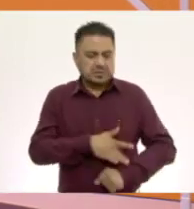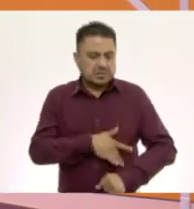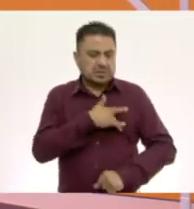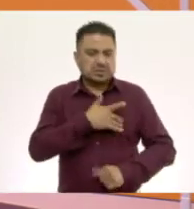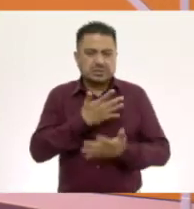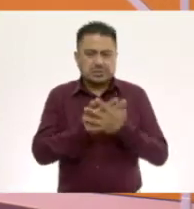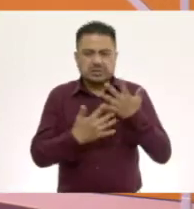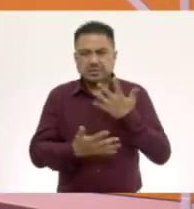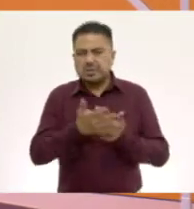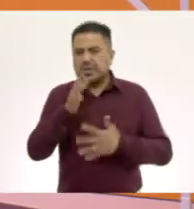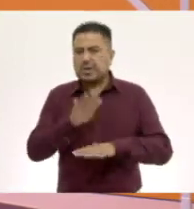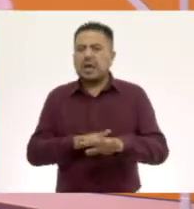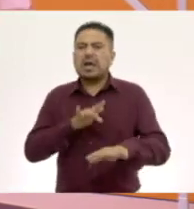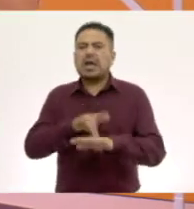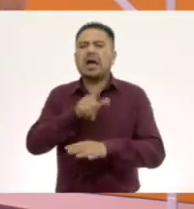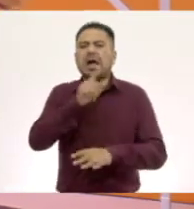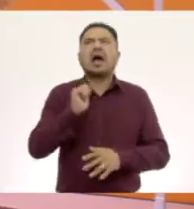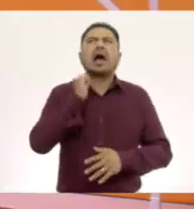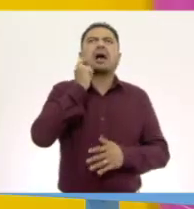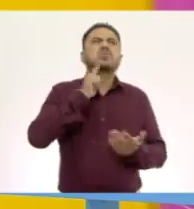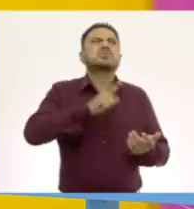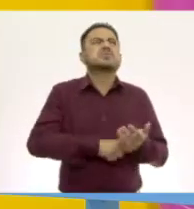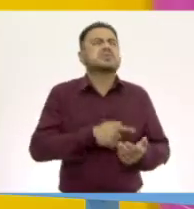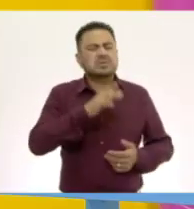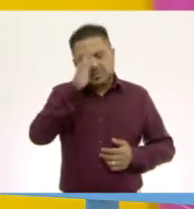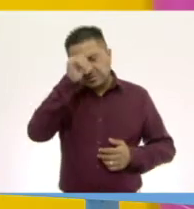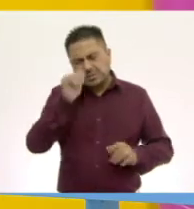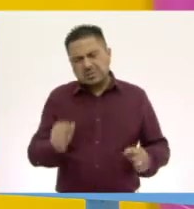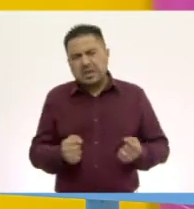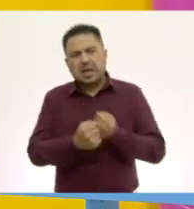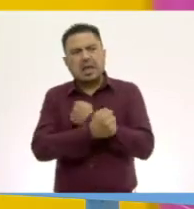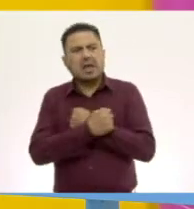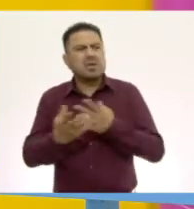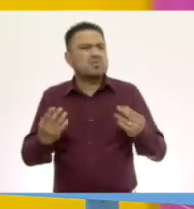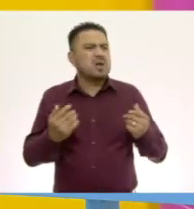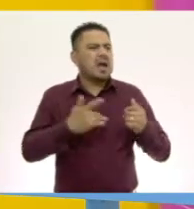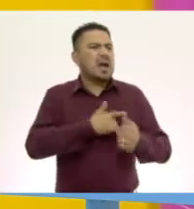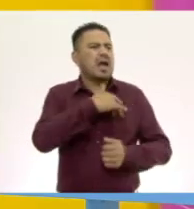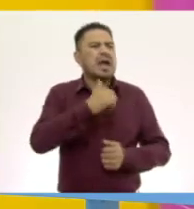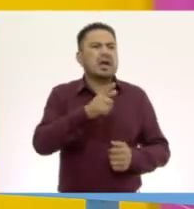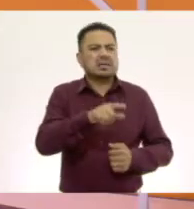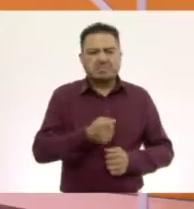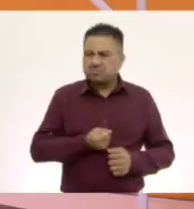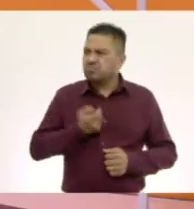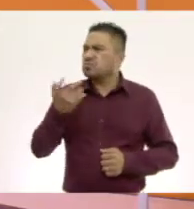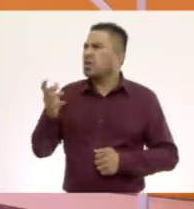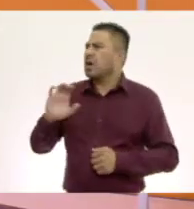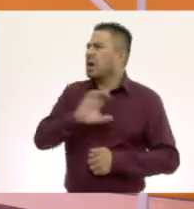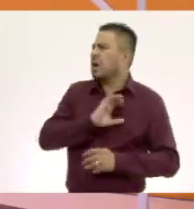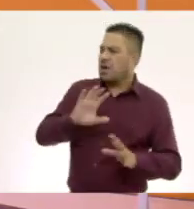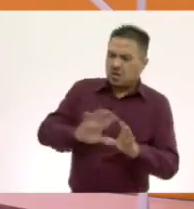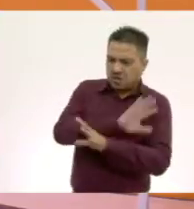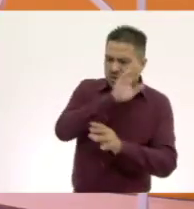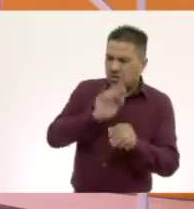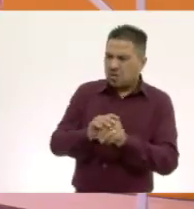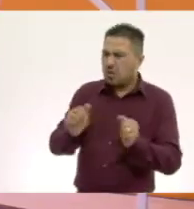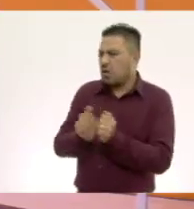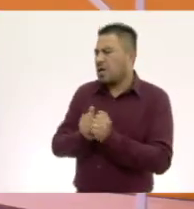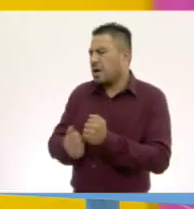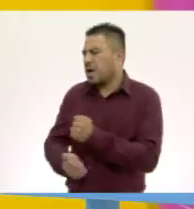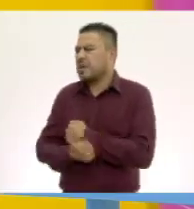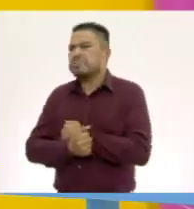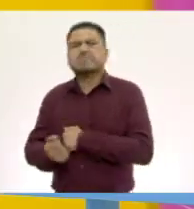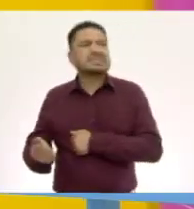tacto? ¿Alguna vez has abrazado a alguien con mucho, mucho, mucho amor y le has demostrado todo tu cariño a través de ese abrazo? ¡Sí!